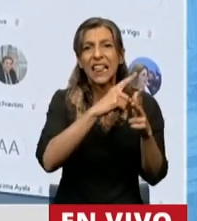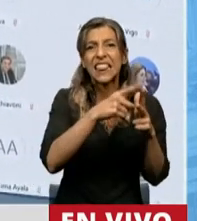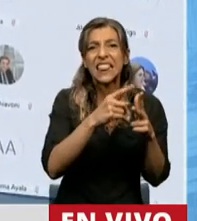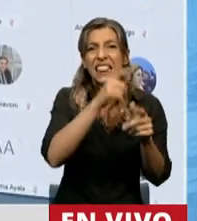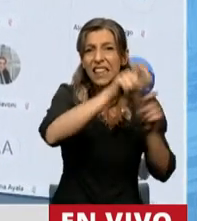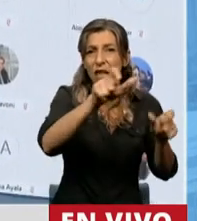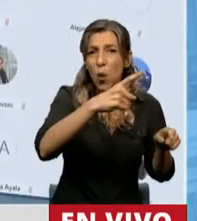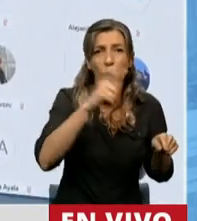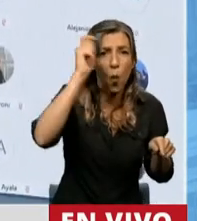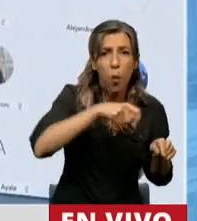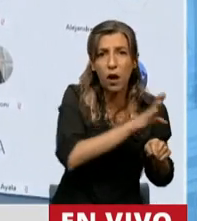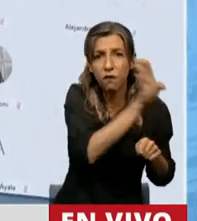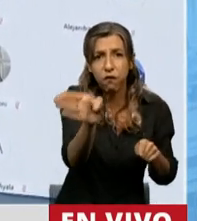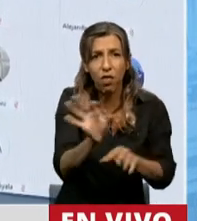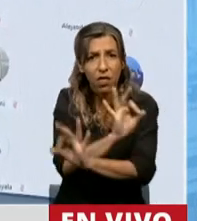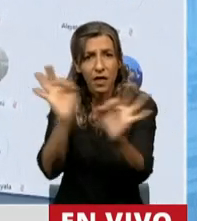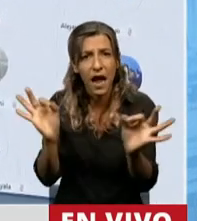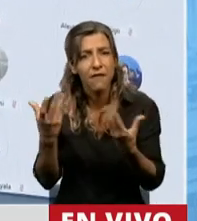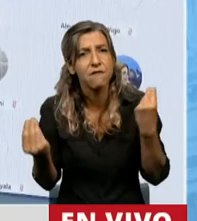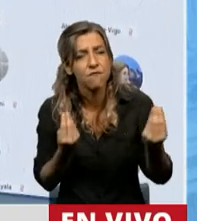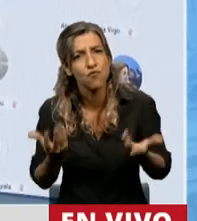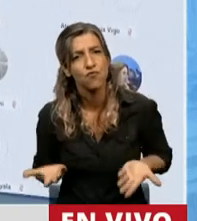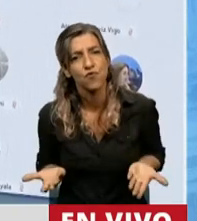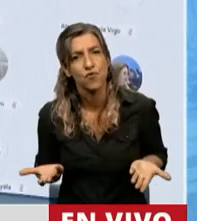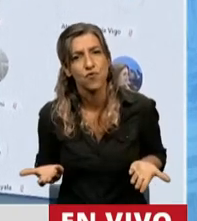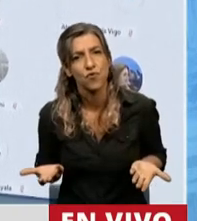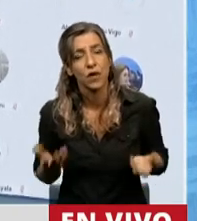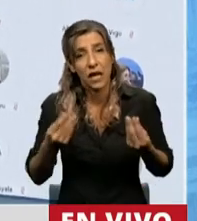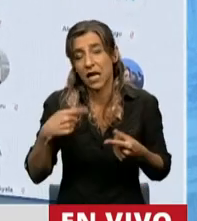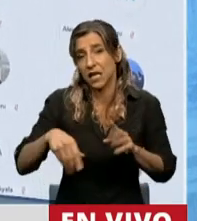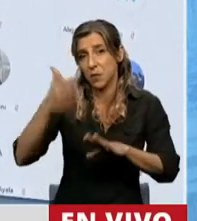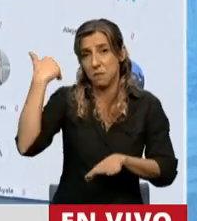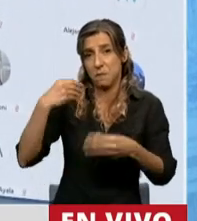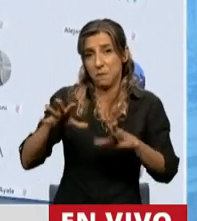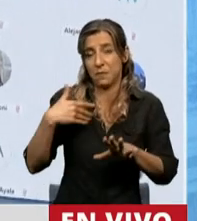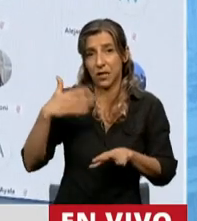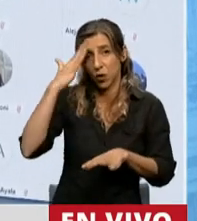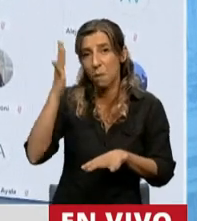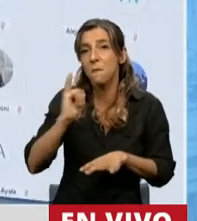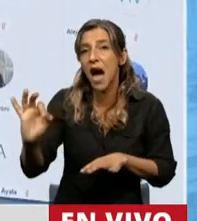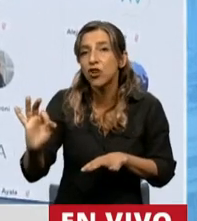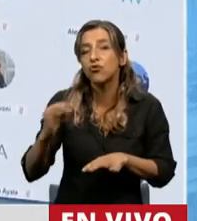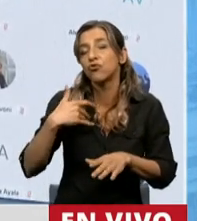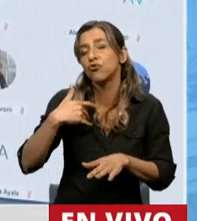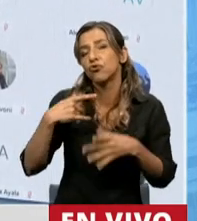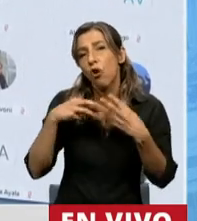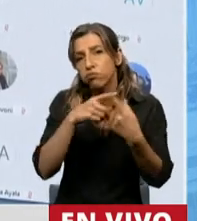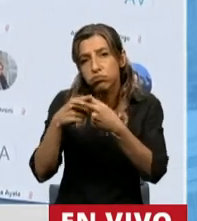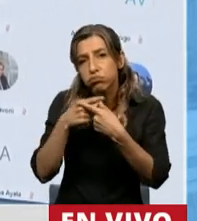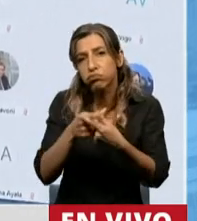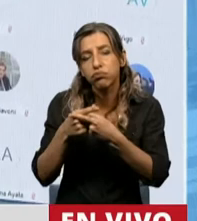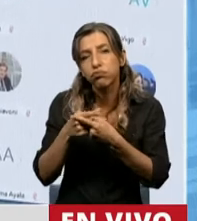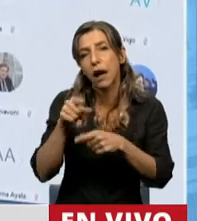Este tema se comenzó a discutir en marzo en el Consejo de la Magistratura. Se comenzó a discutir y se hizo un análisis importante,